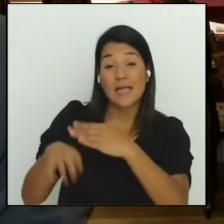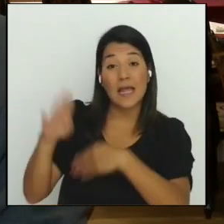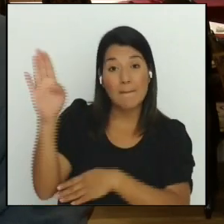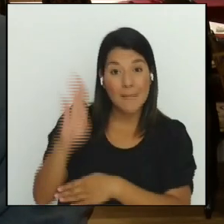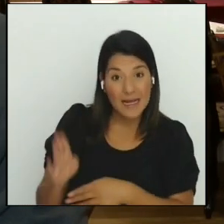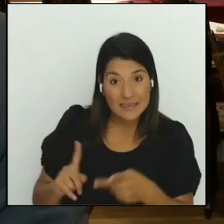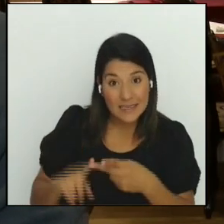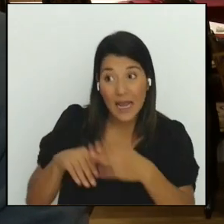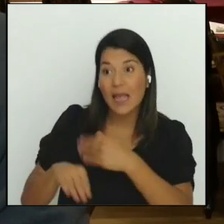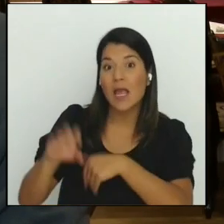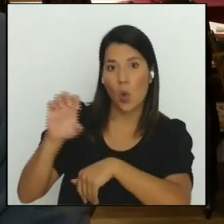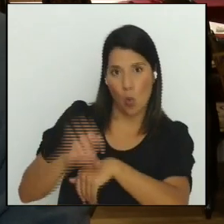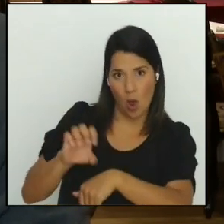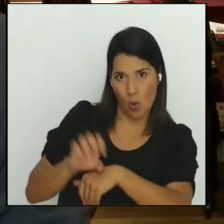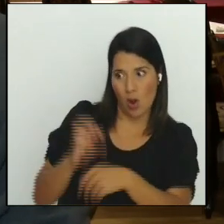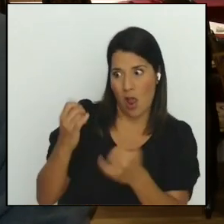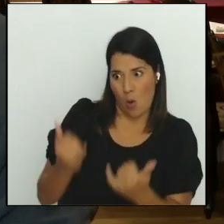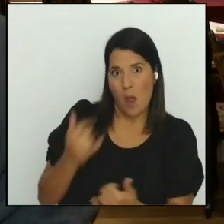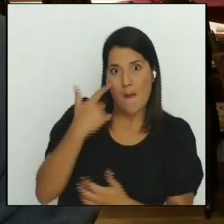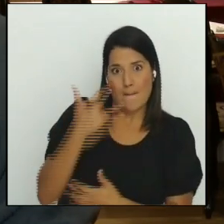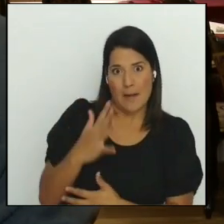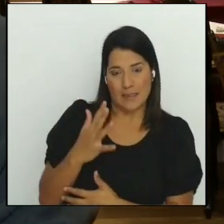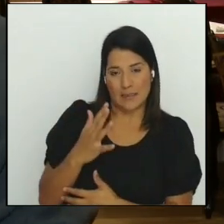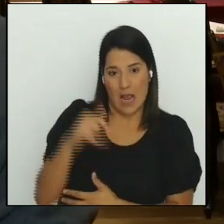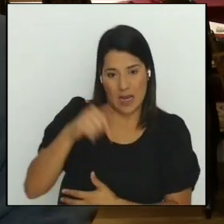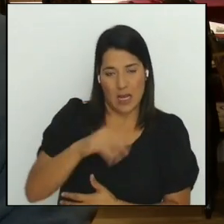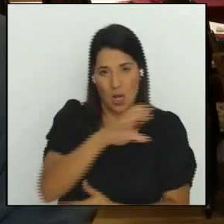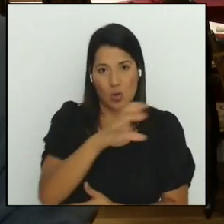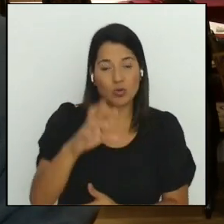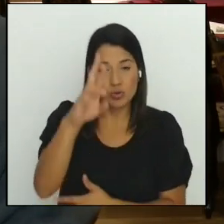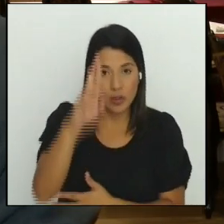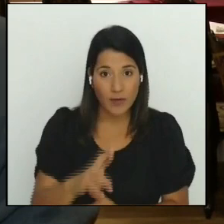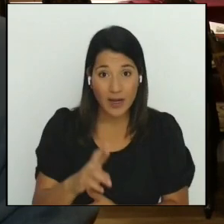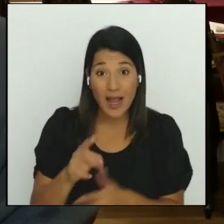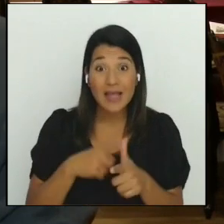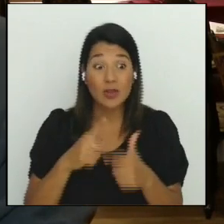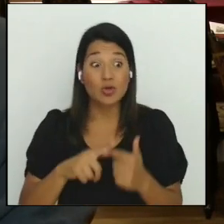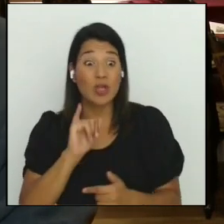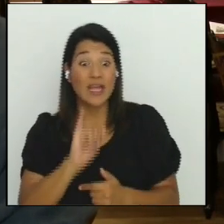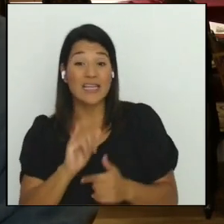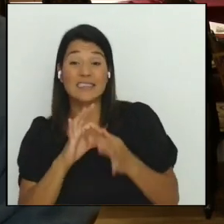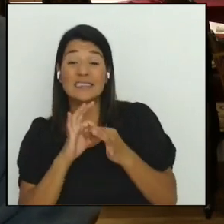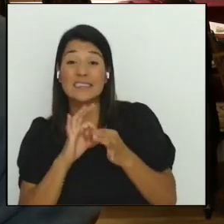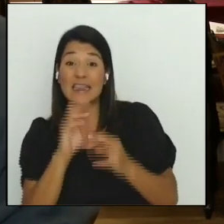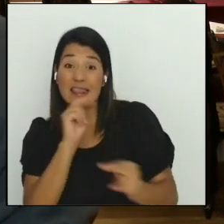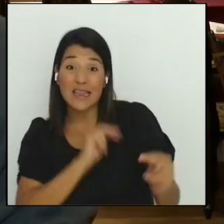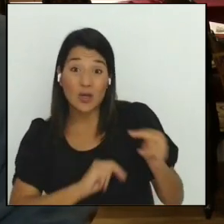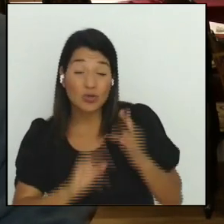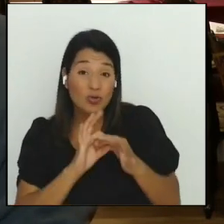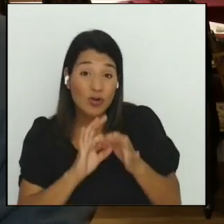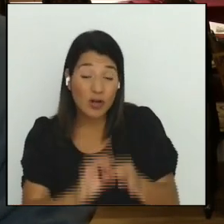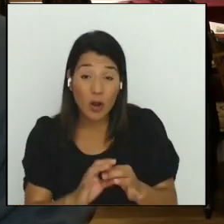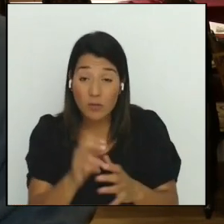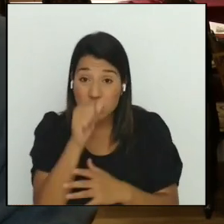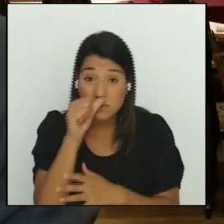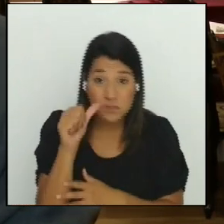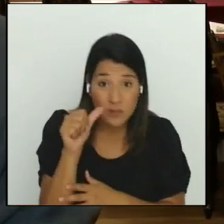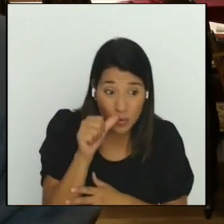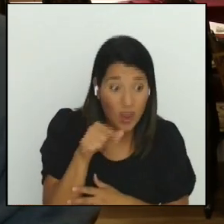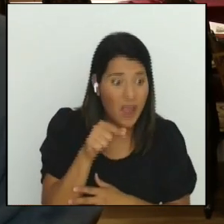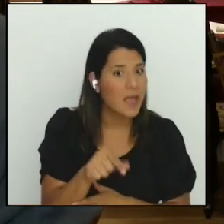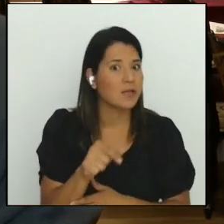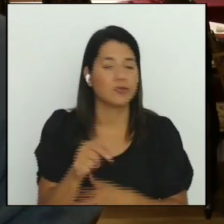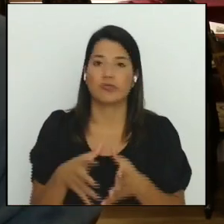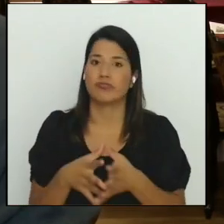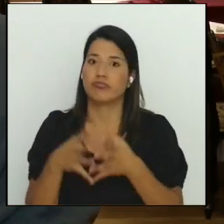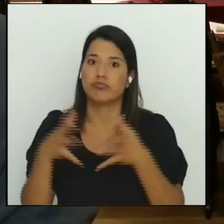nosotros. Entonces, este fenómeno del narcotráfico que incrementa la violencia y pugna por territorios está causando una